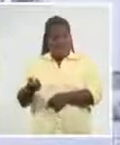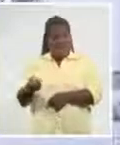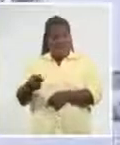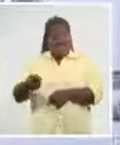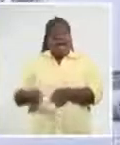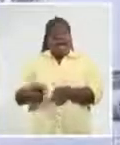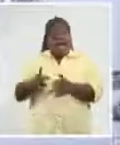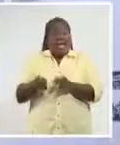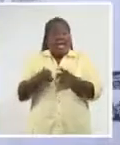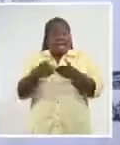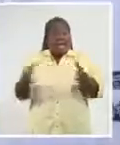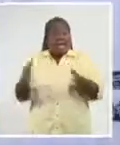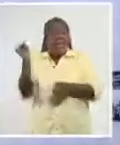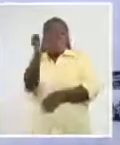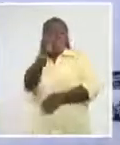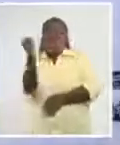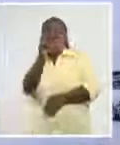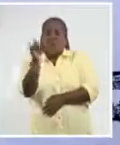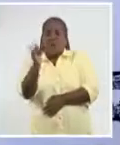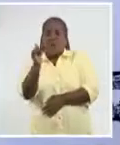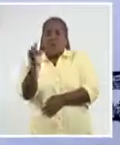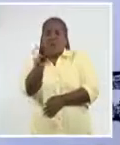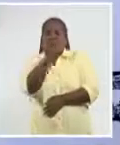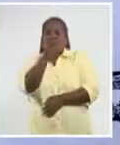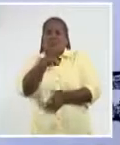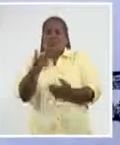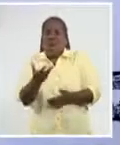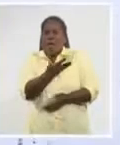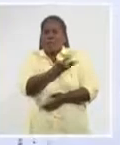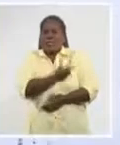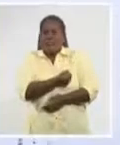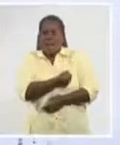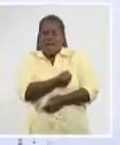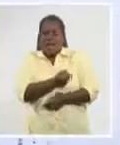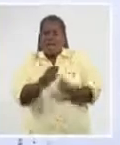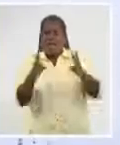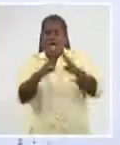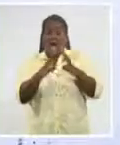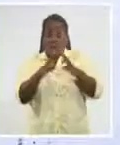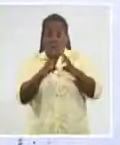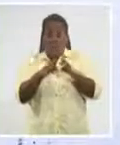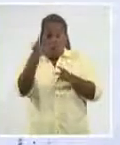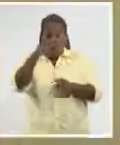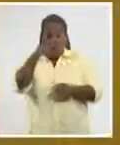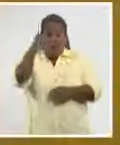perteneciente a la canción Tristeza a dúo con la española Ana Belén.